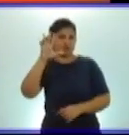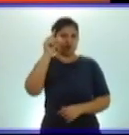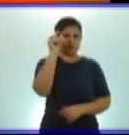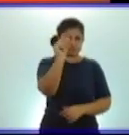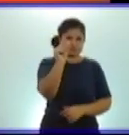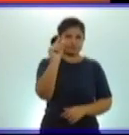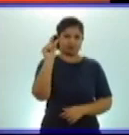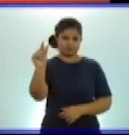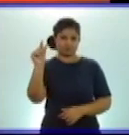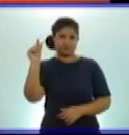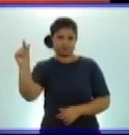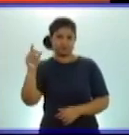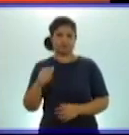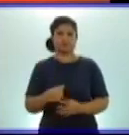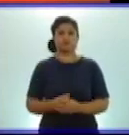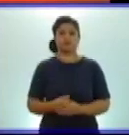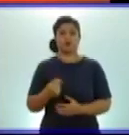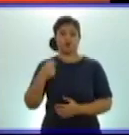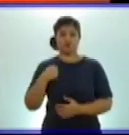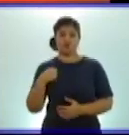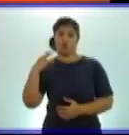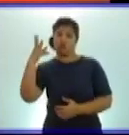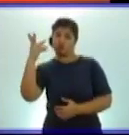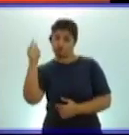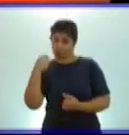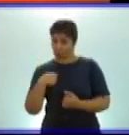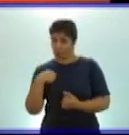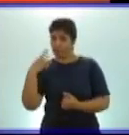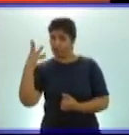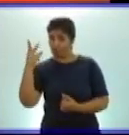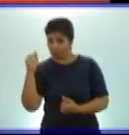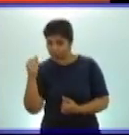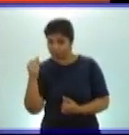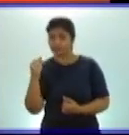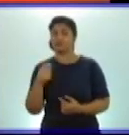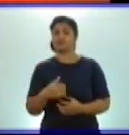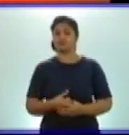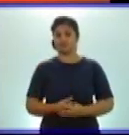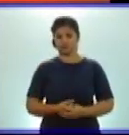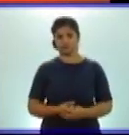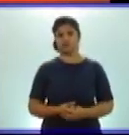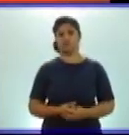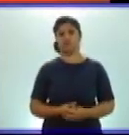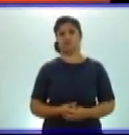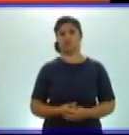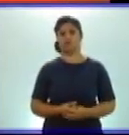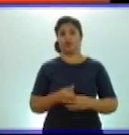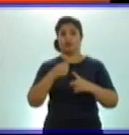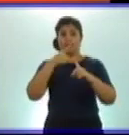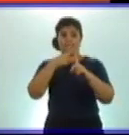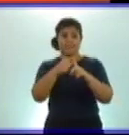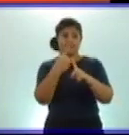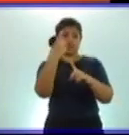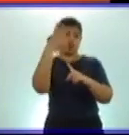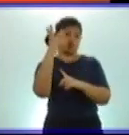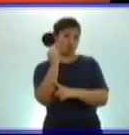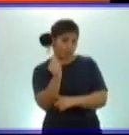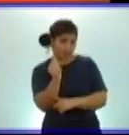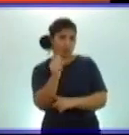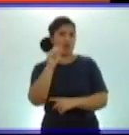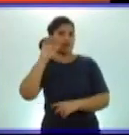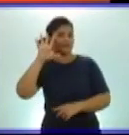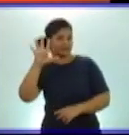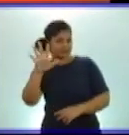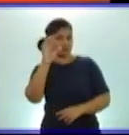Fíjense bien, soy un número y me dan solo cuatro cuadritos. Soy un número de cuatro dígitos.